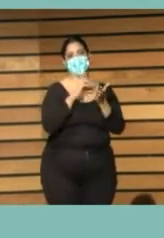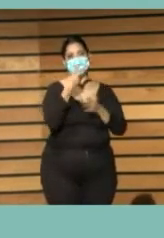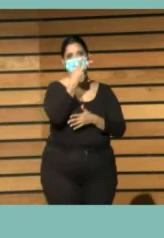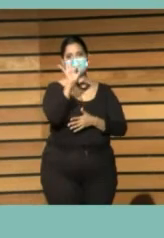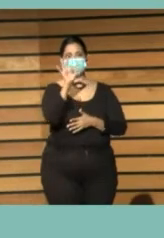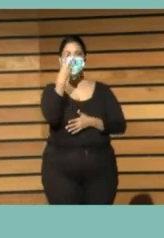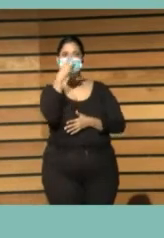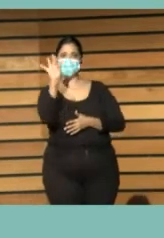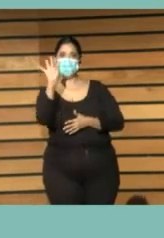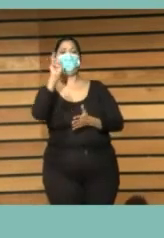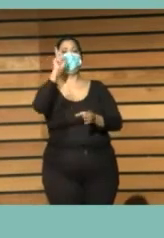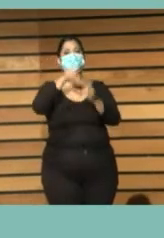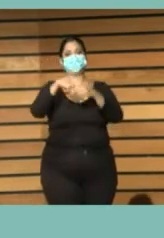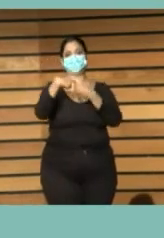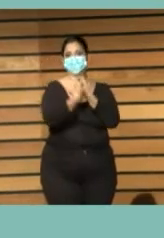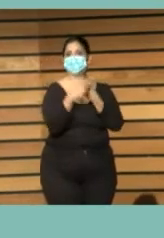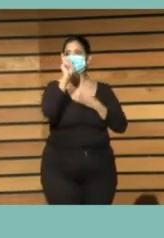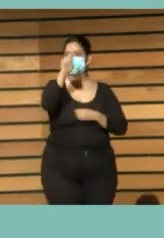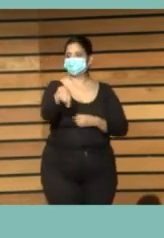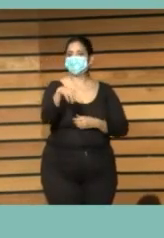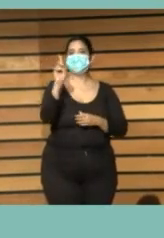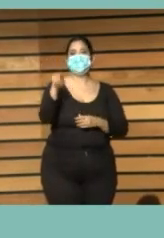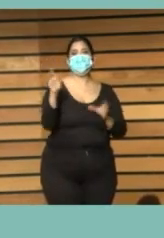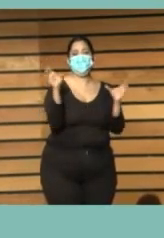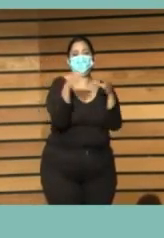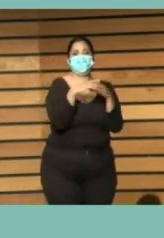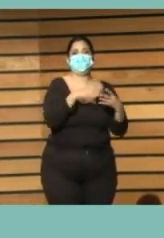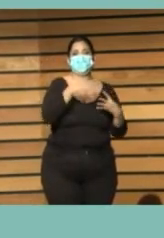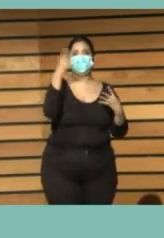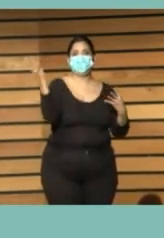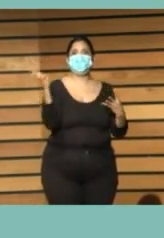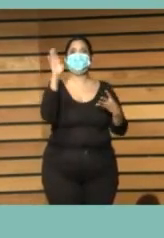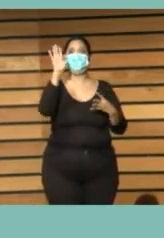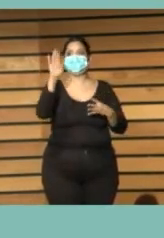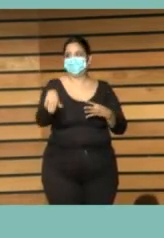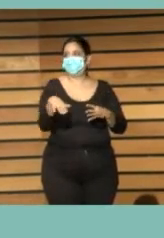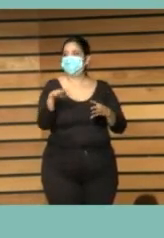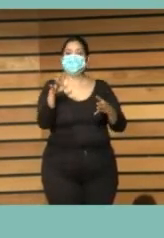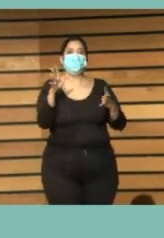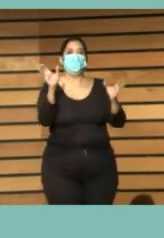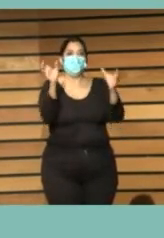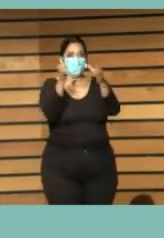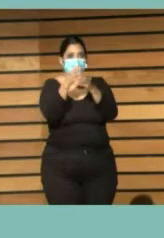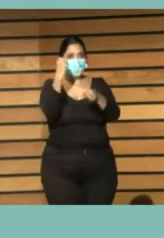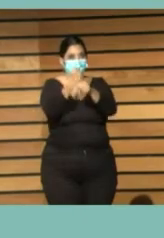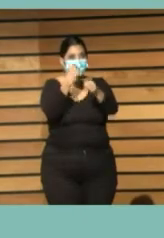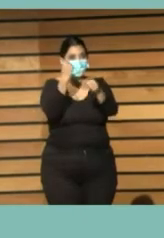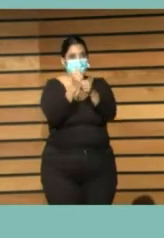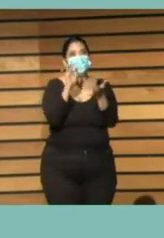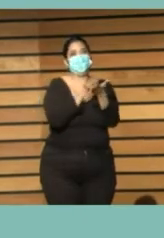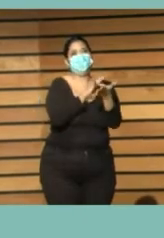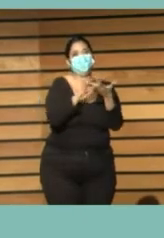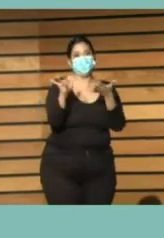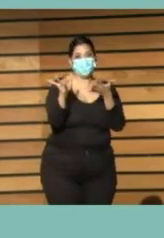CCB y las buenas prácticas inspiradoras recogidas por el grupo de trabajo Agenda 2030.